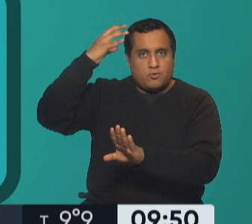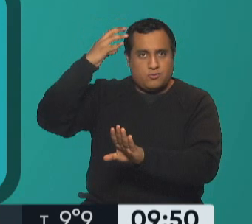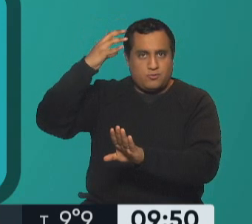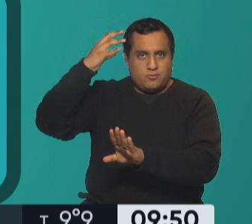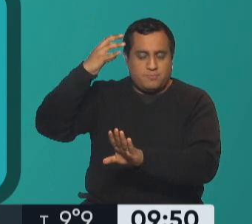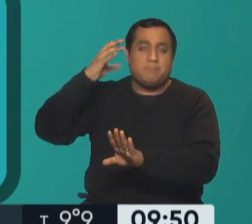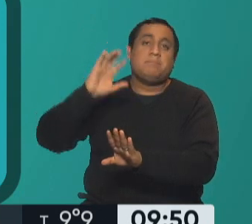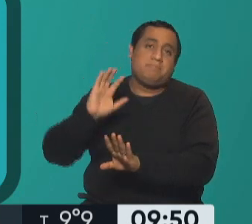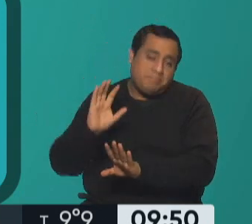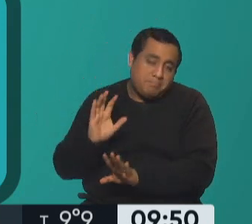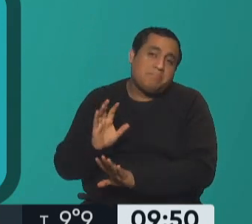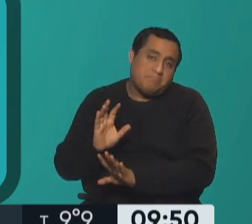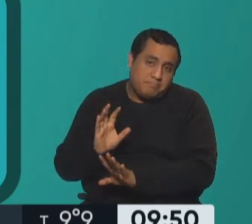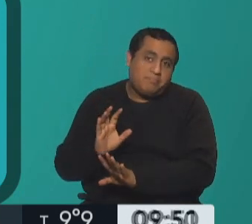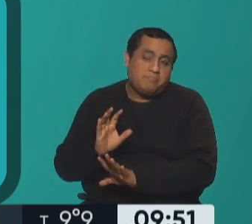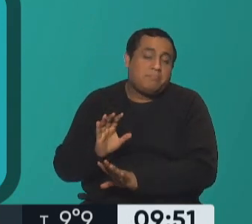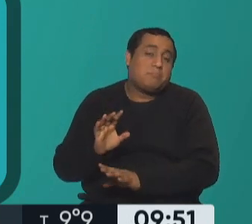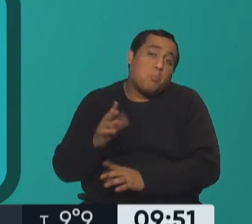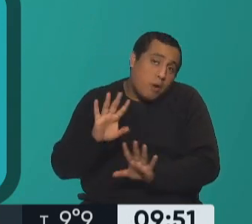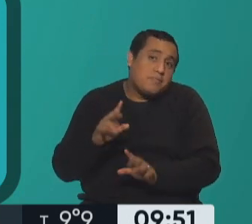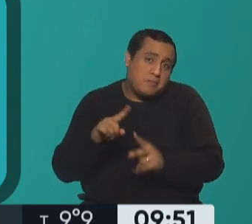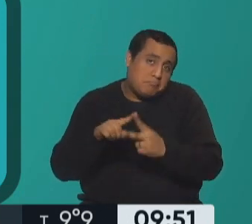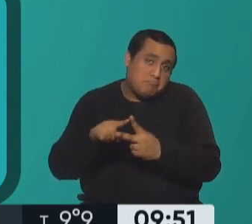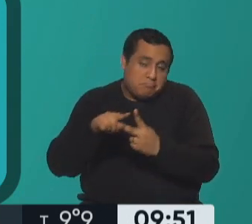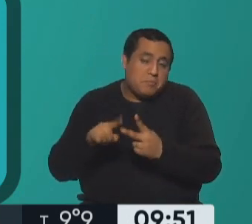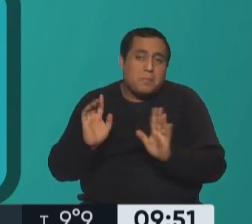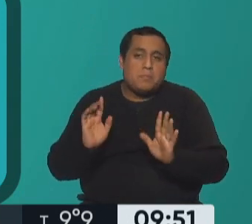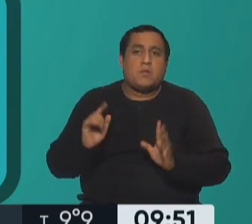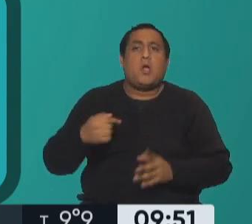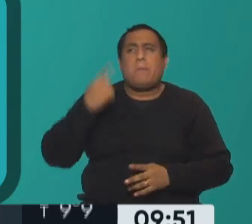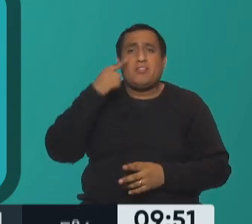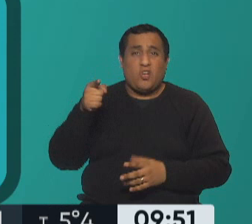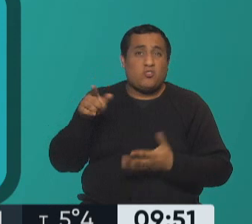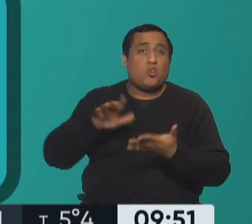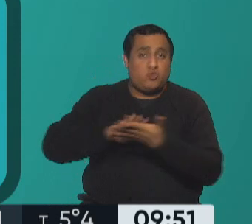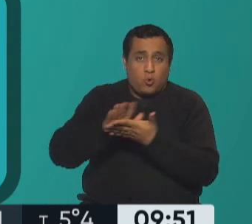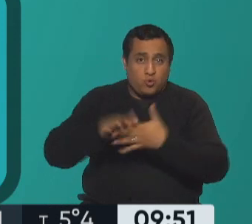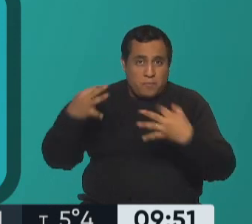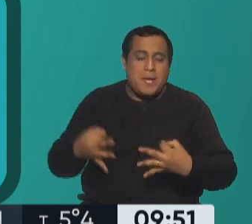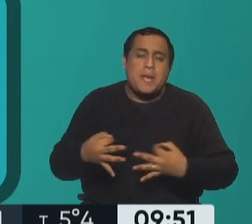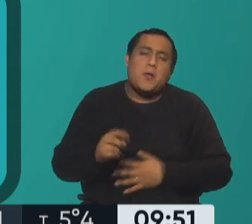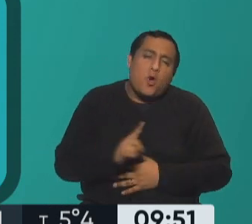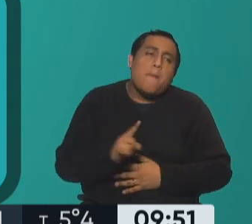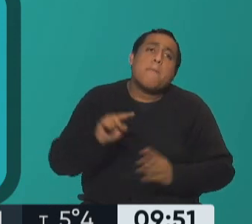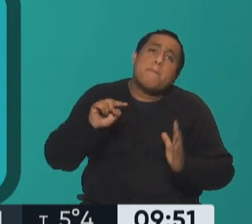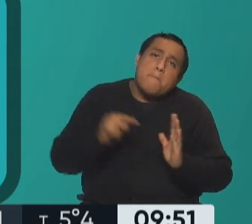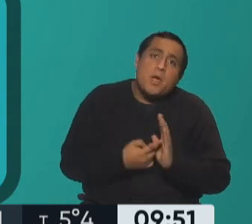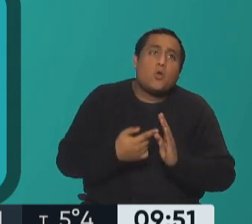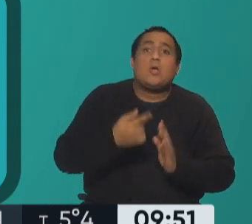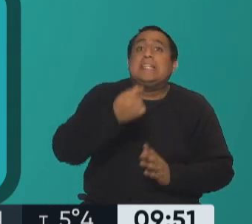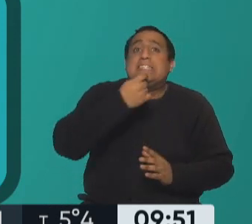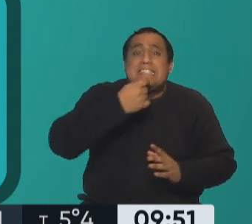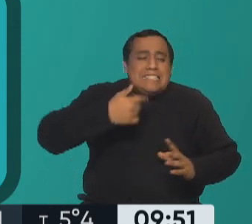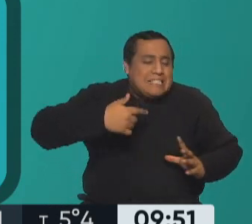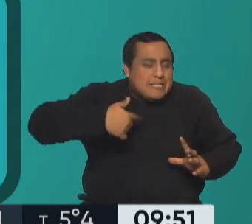o cualquiera de las dos o las dos combinadas a mi no me parece la mejor solución pero si creo que a veces cuando estamos nosotros